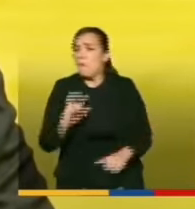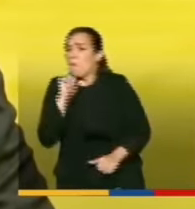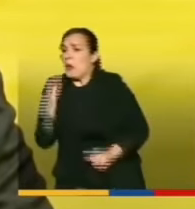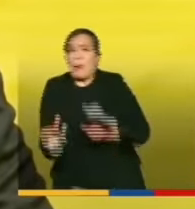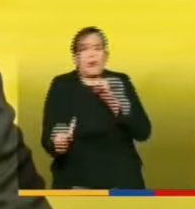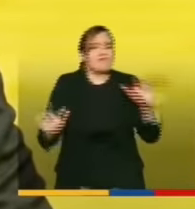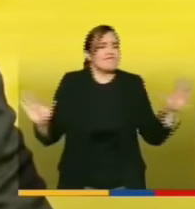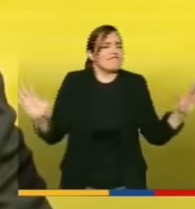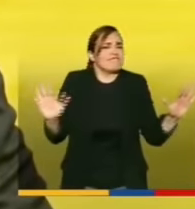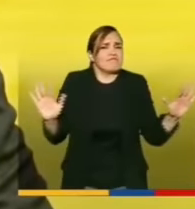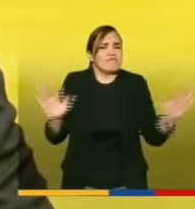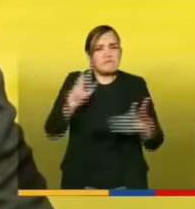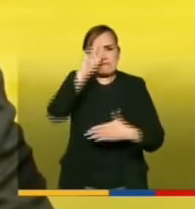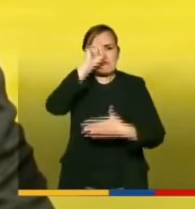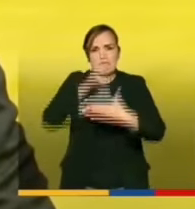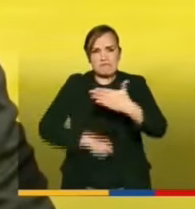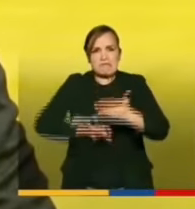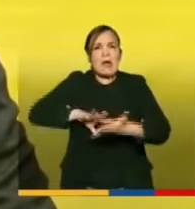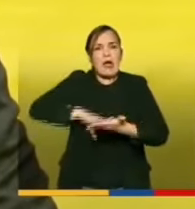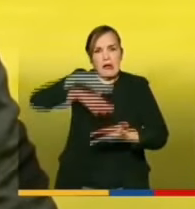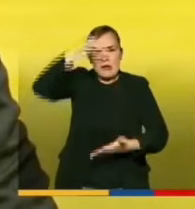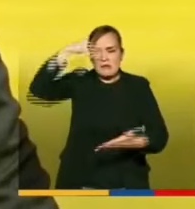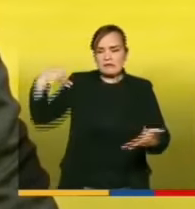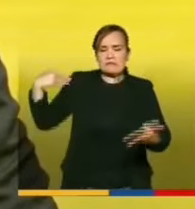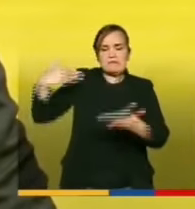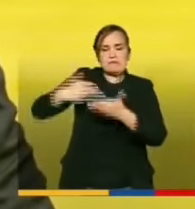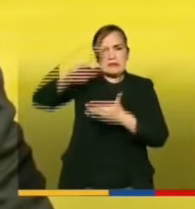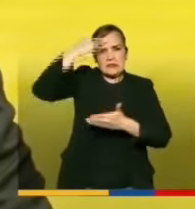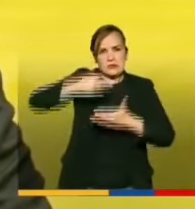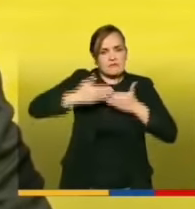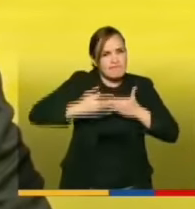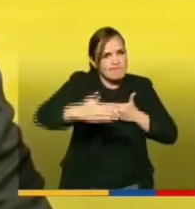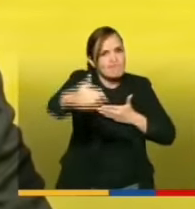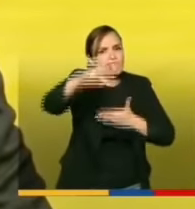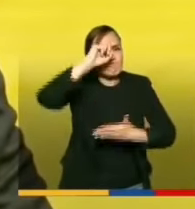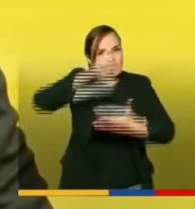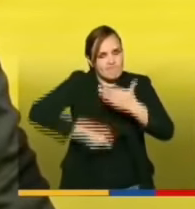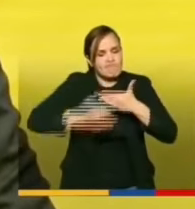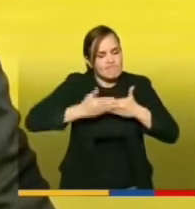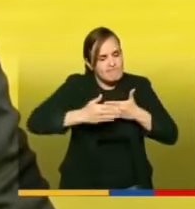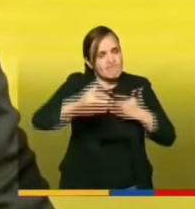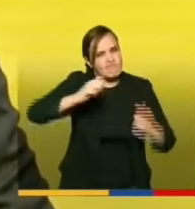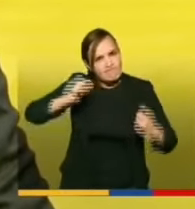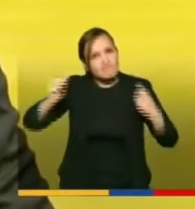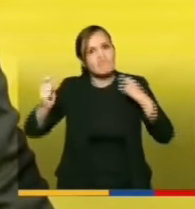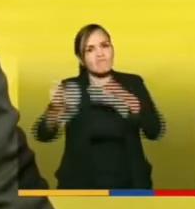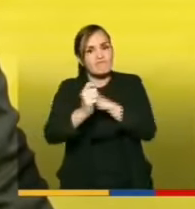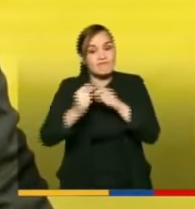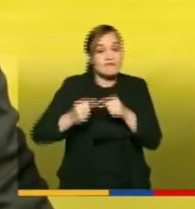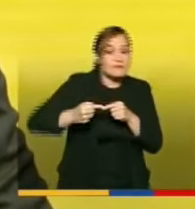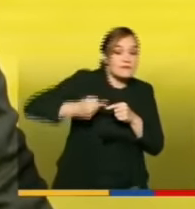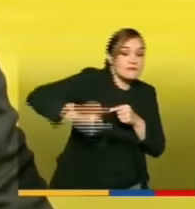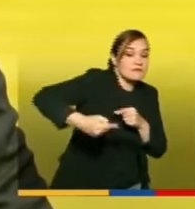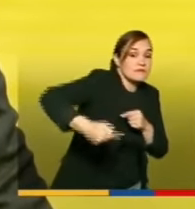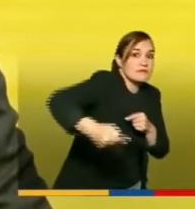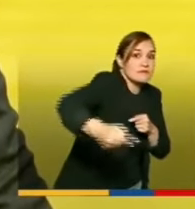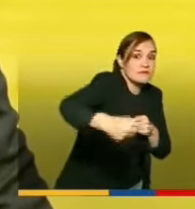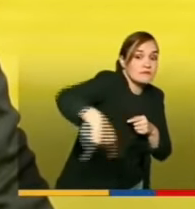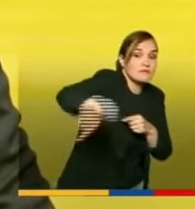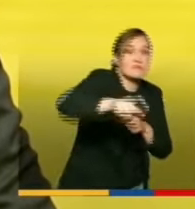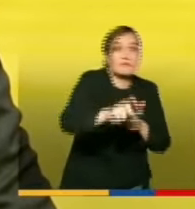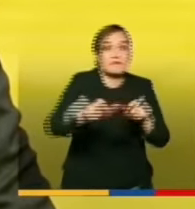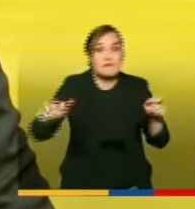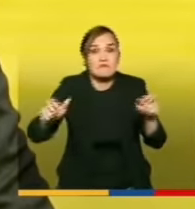esa fue una lección para la historia y es una lección que le daremos a los que consideran que sólo